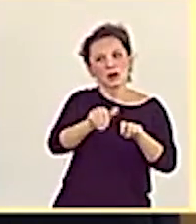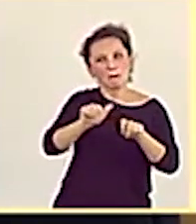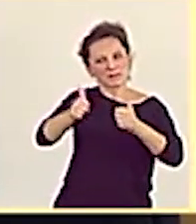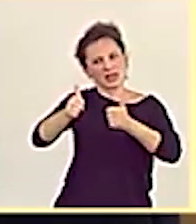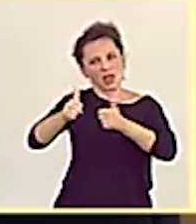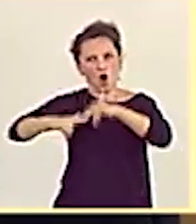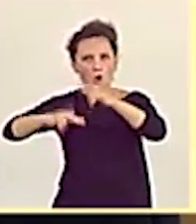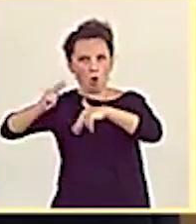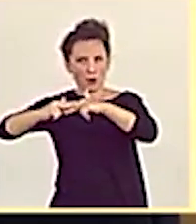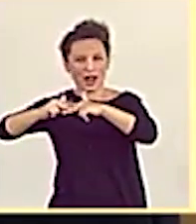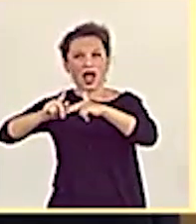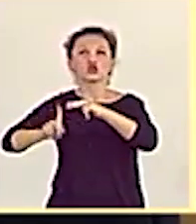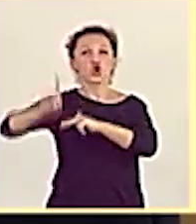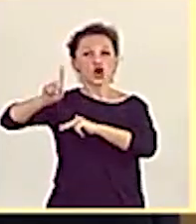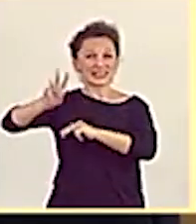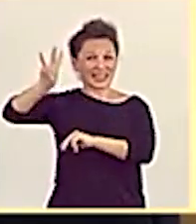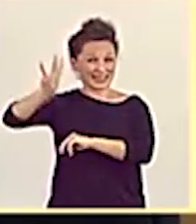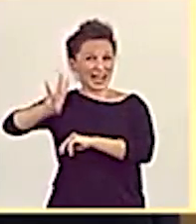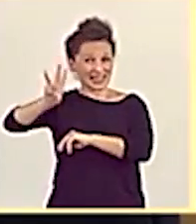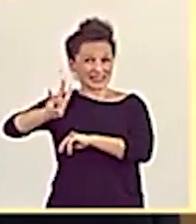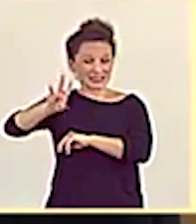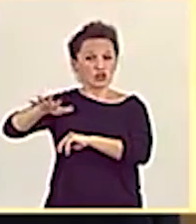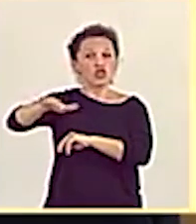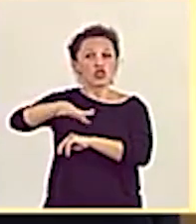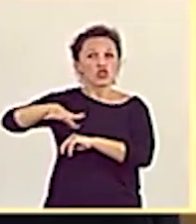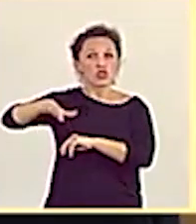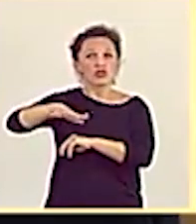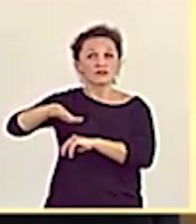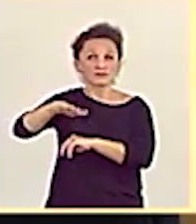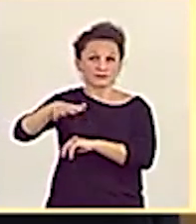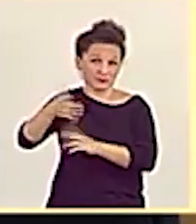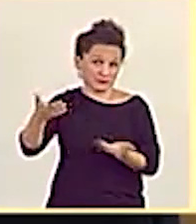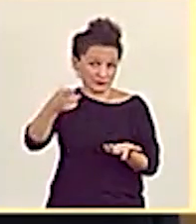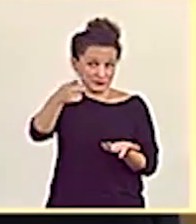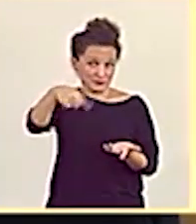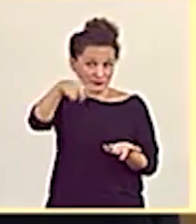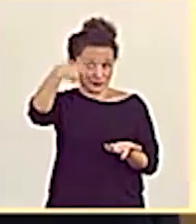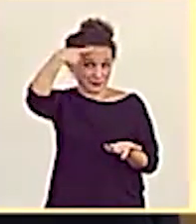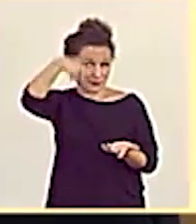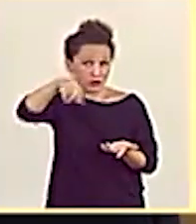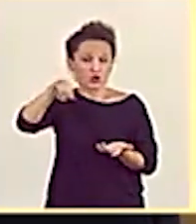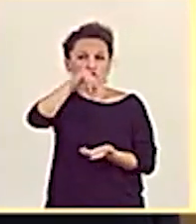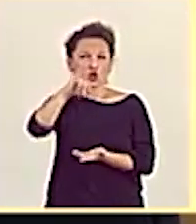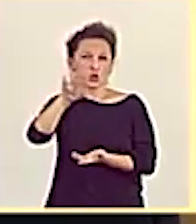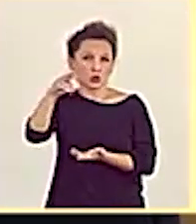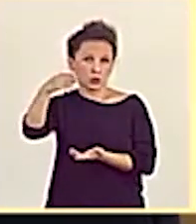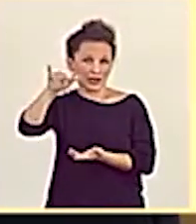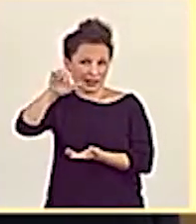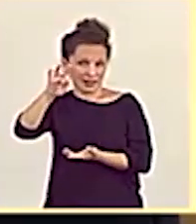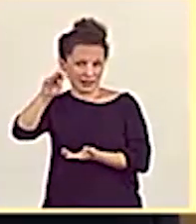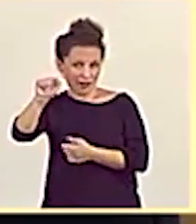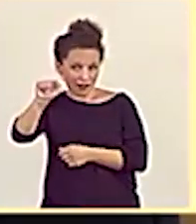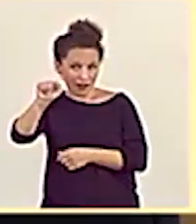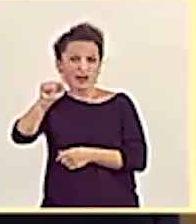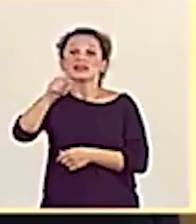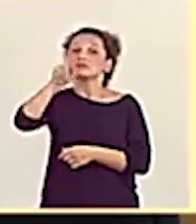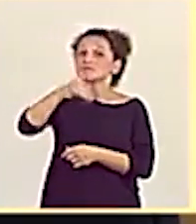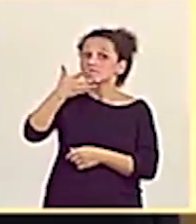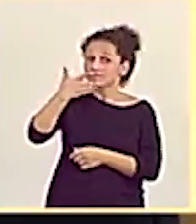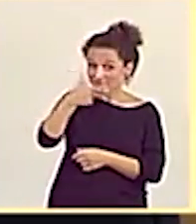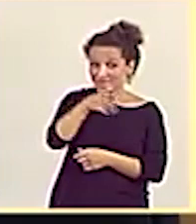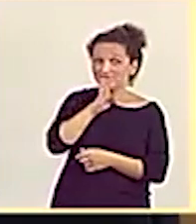penitenciario Norte III, que se ubicará como bien conoce en Subieta. Como también conoce, el centro